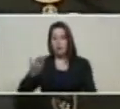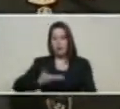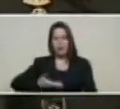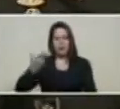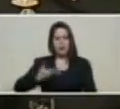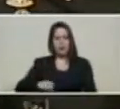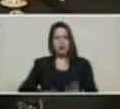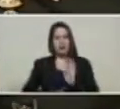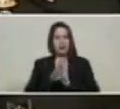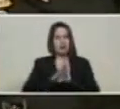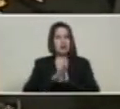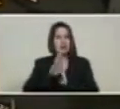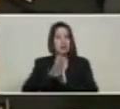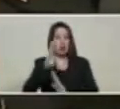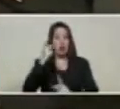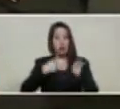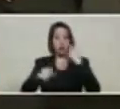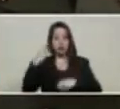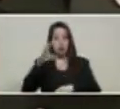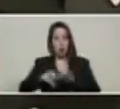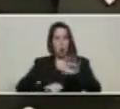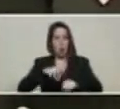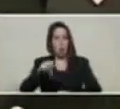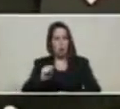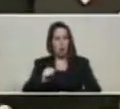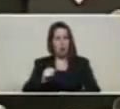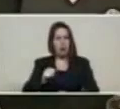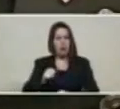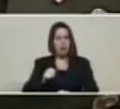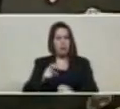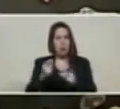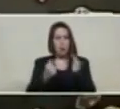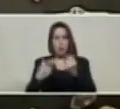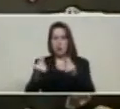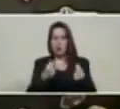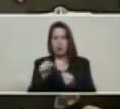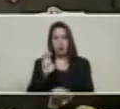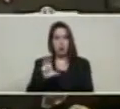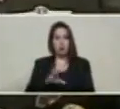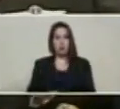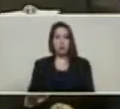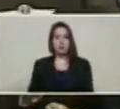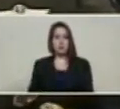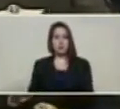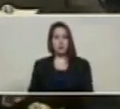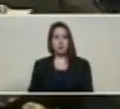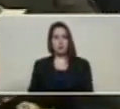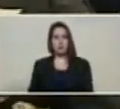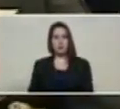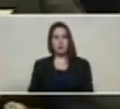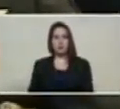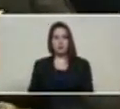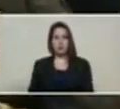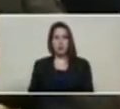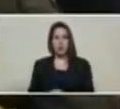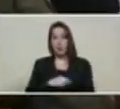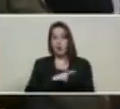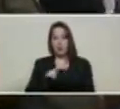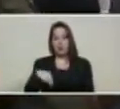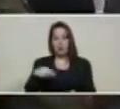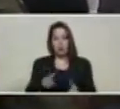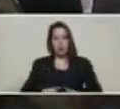desarrollo comercial y monetario de nuestro país, de nuestra región